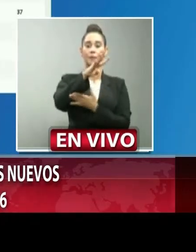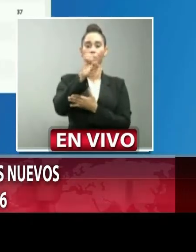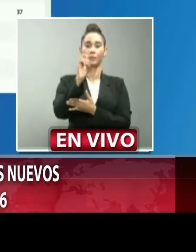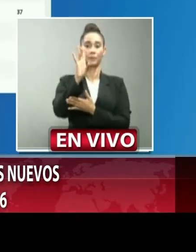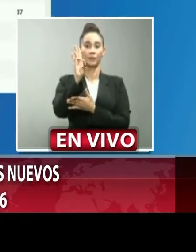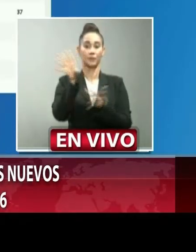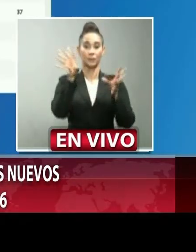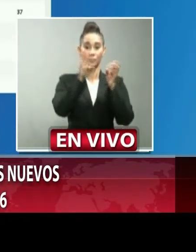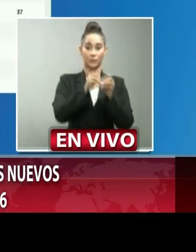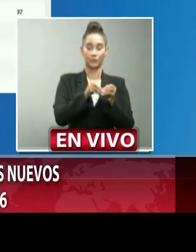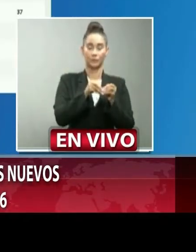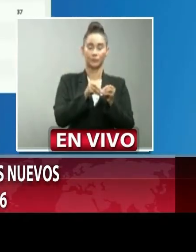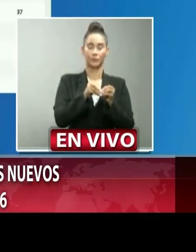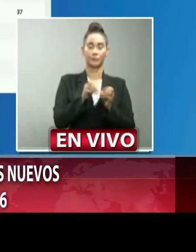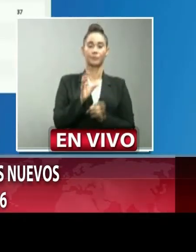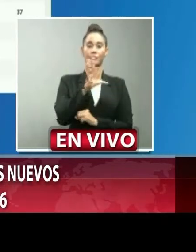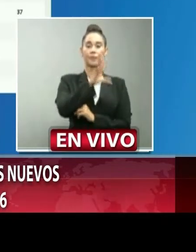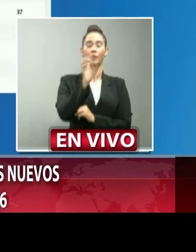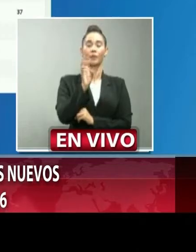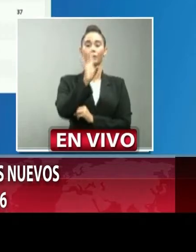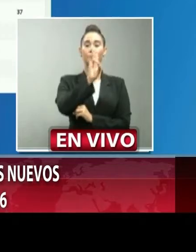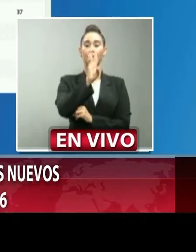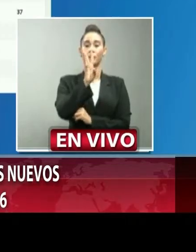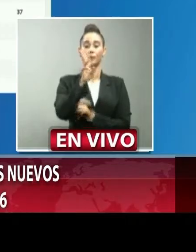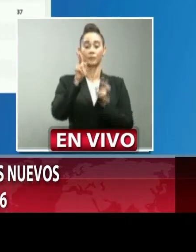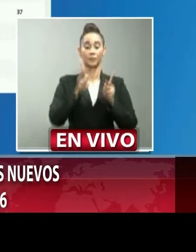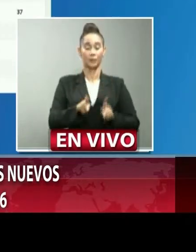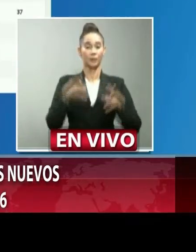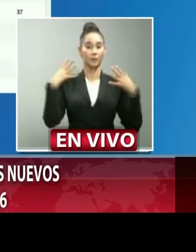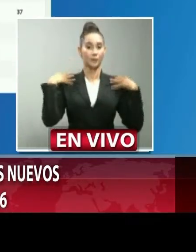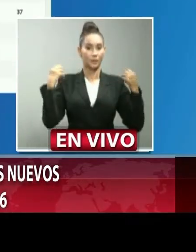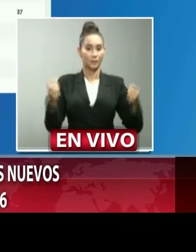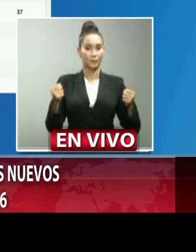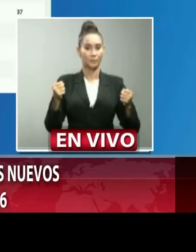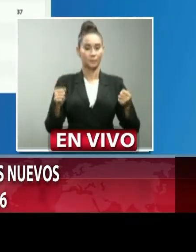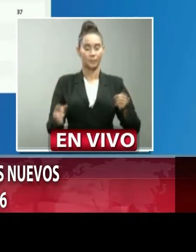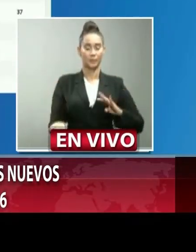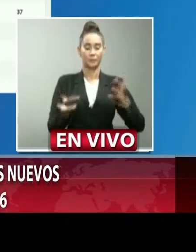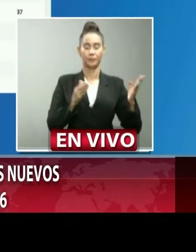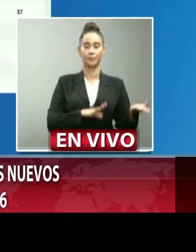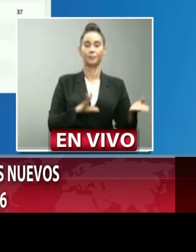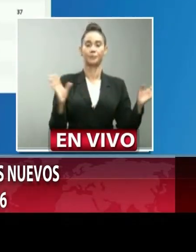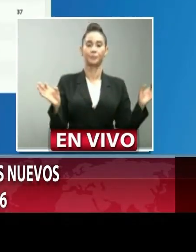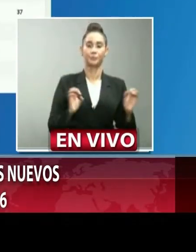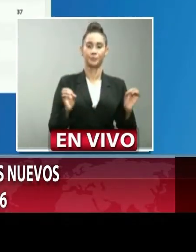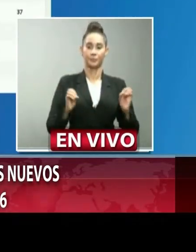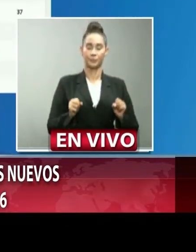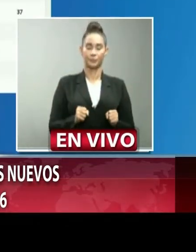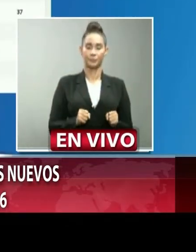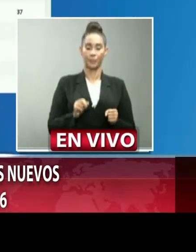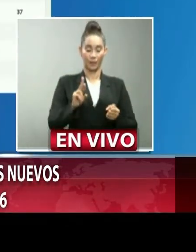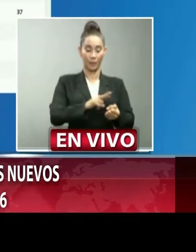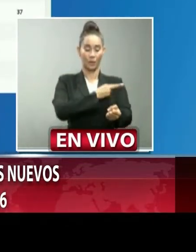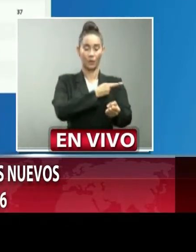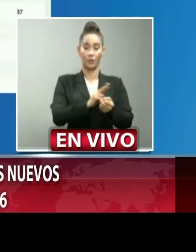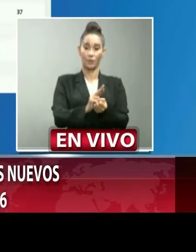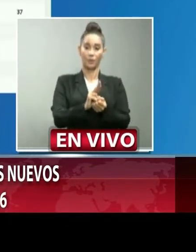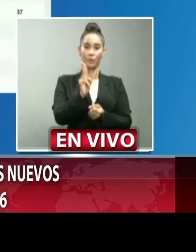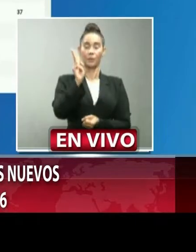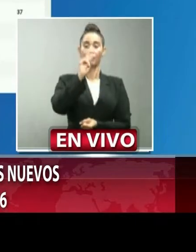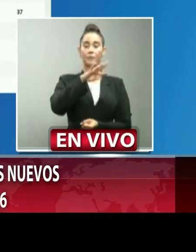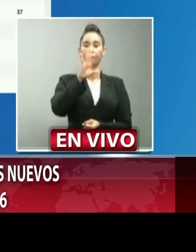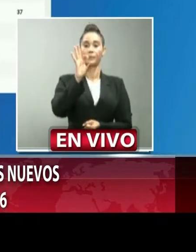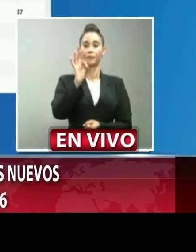acumulados 576 recuperados 0 fallecimiento La Romana 29